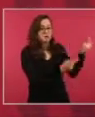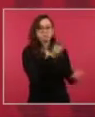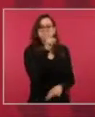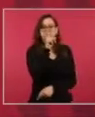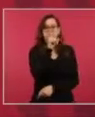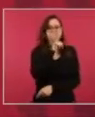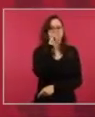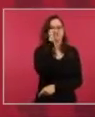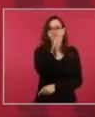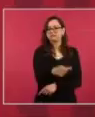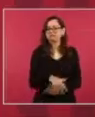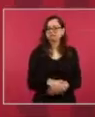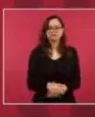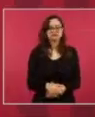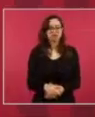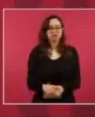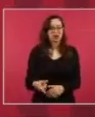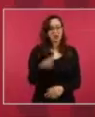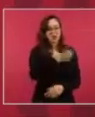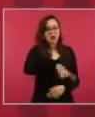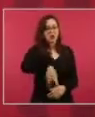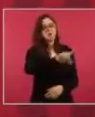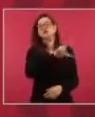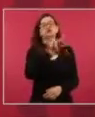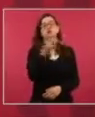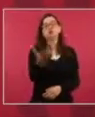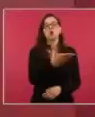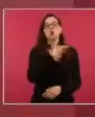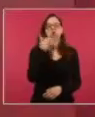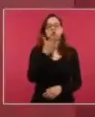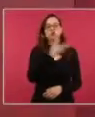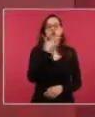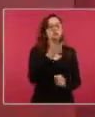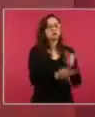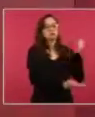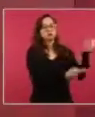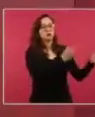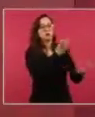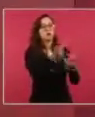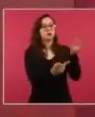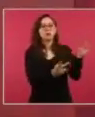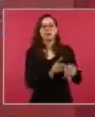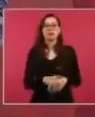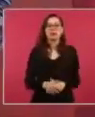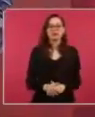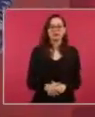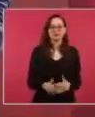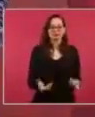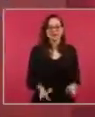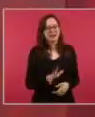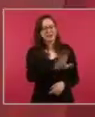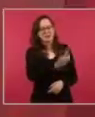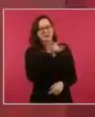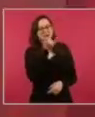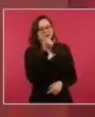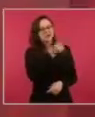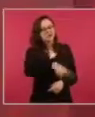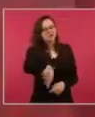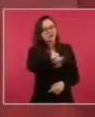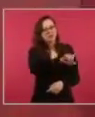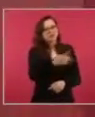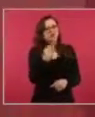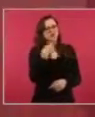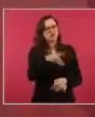No, no les consultan. Entonces, ¿cómo son representantes populares